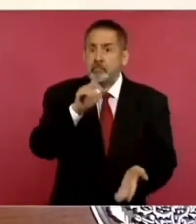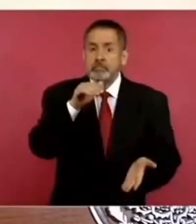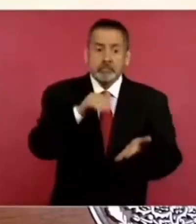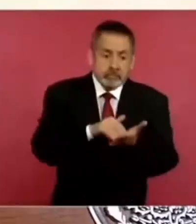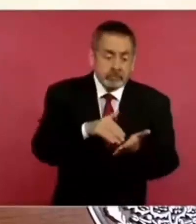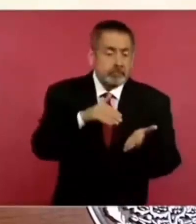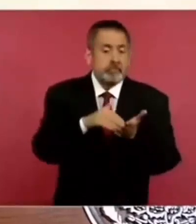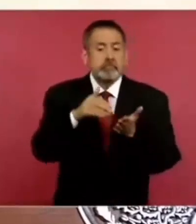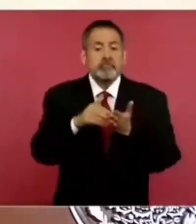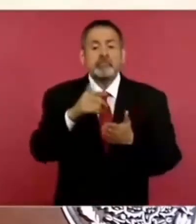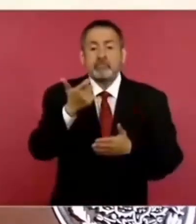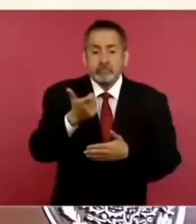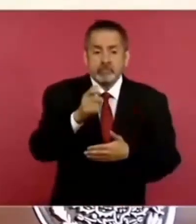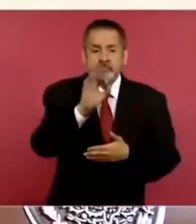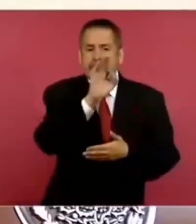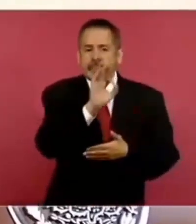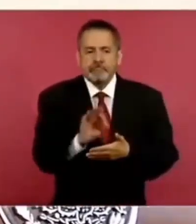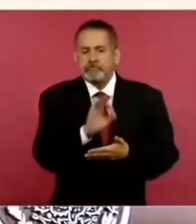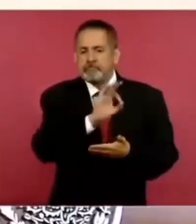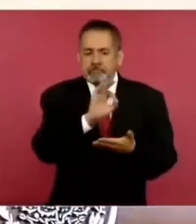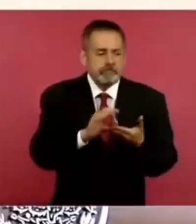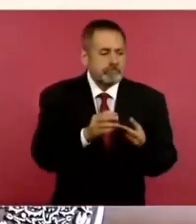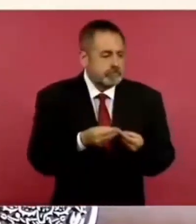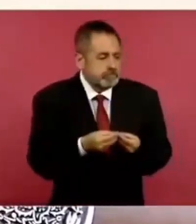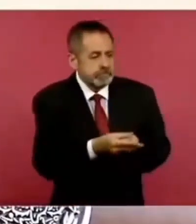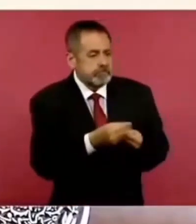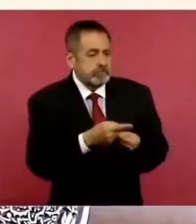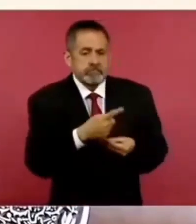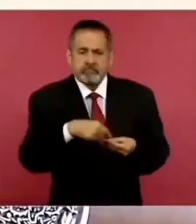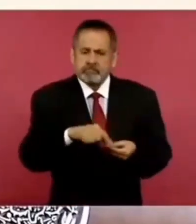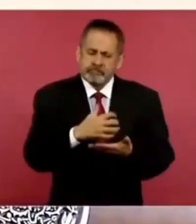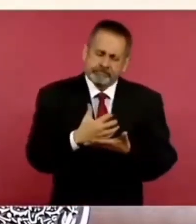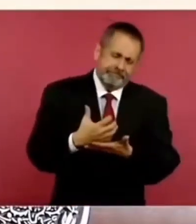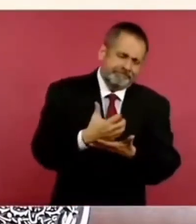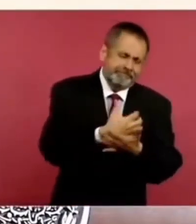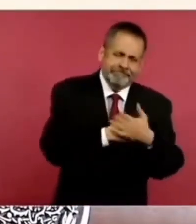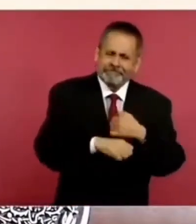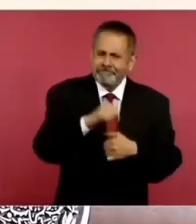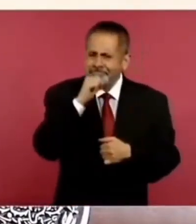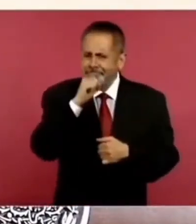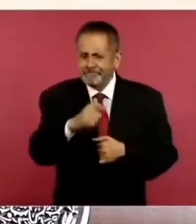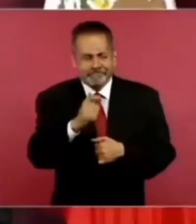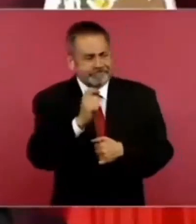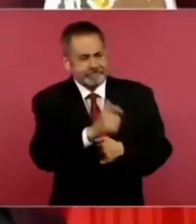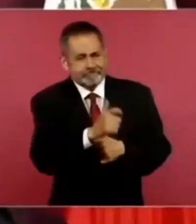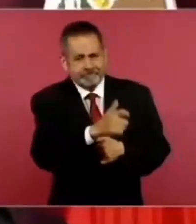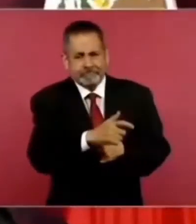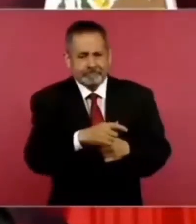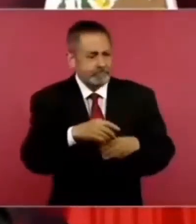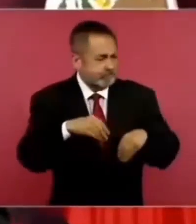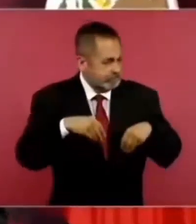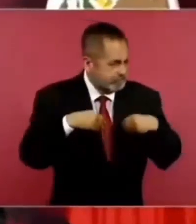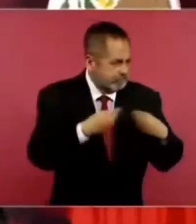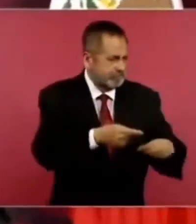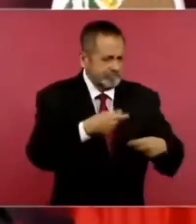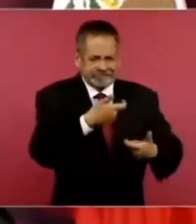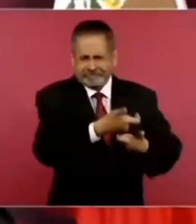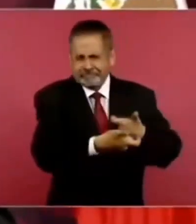para sueldos elevadísimos y prestaciones